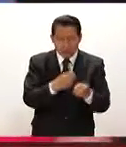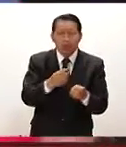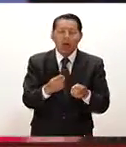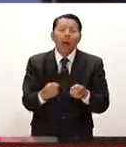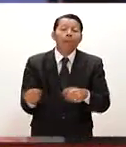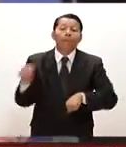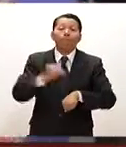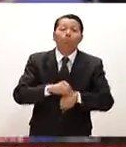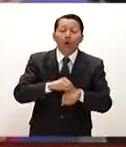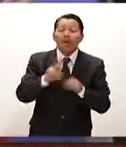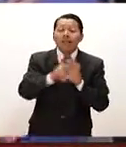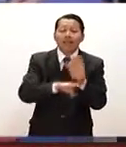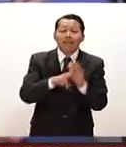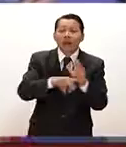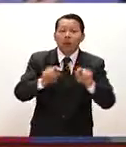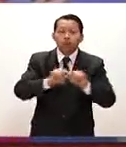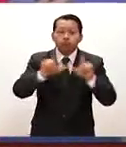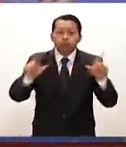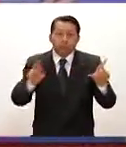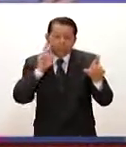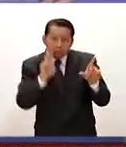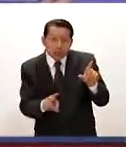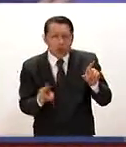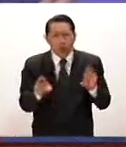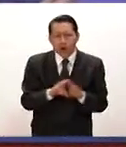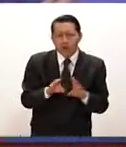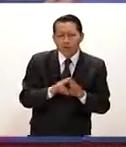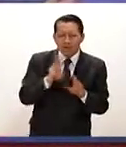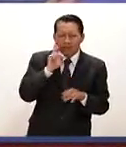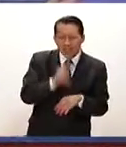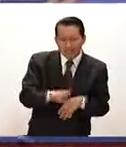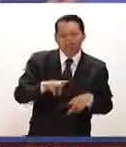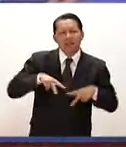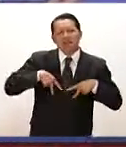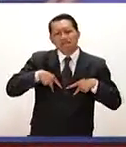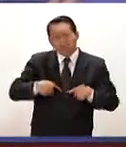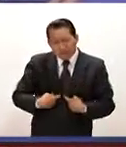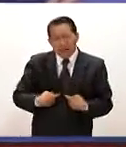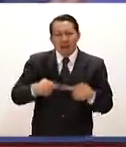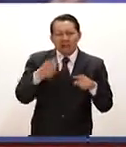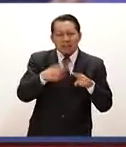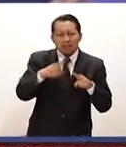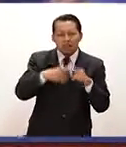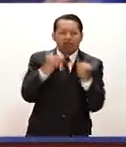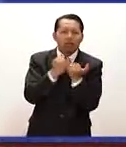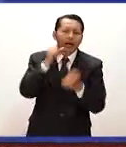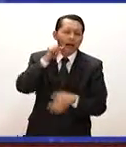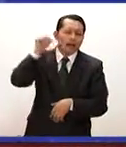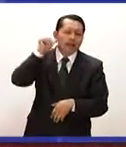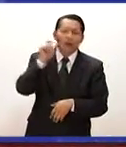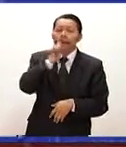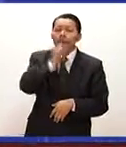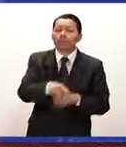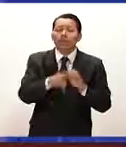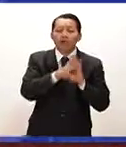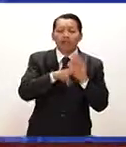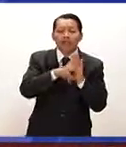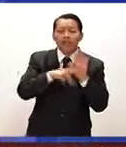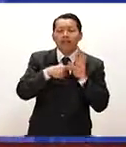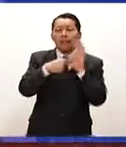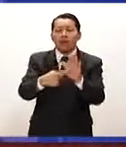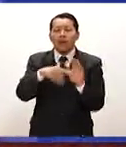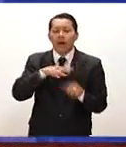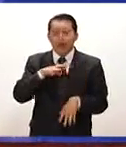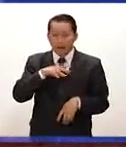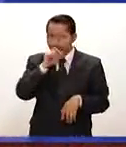aparece un poco frágil, un poco débil. En la propia divulgación ayer de este video por uno de los asistentes